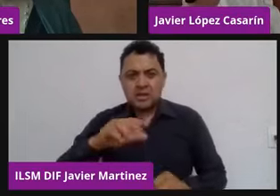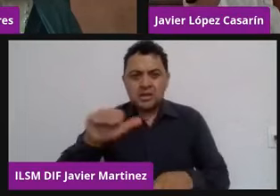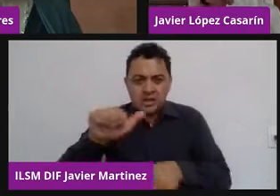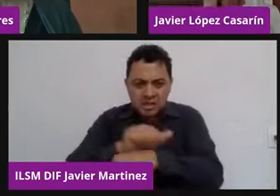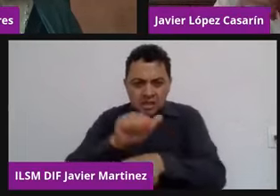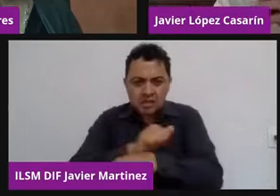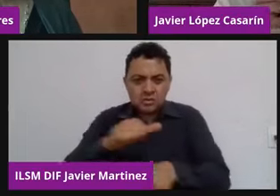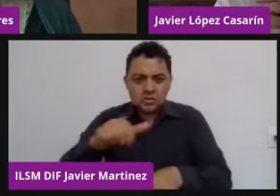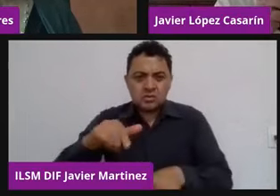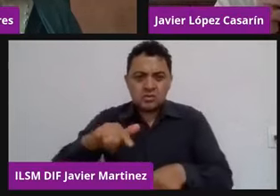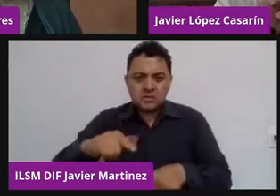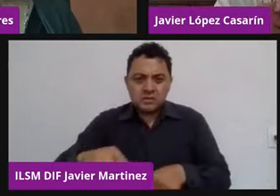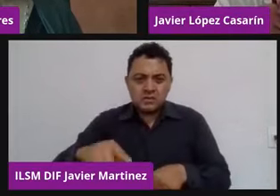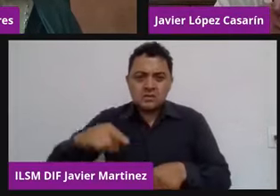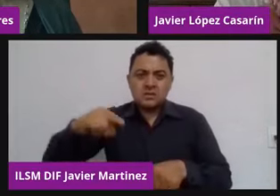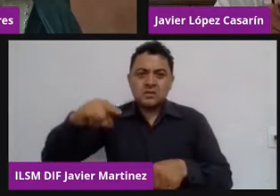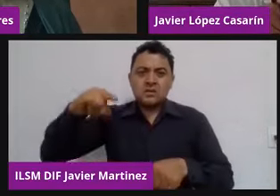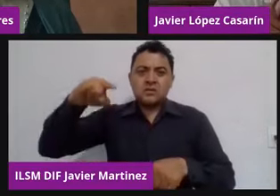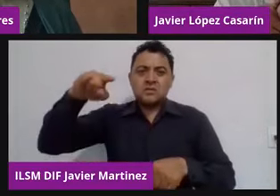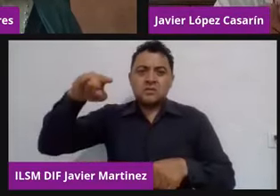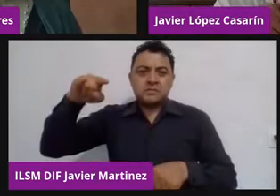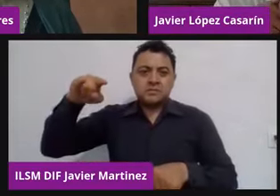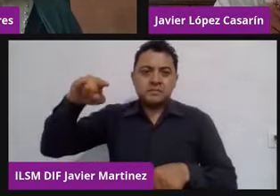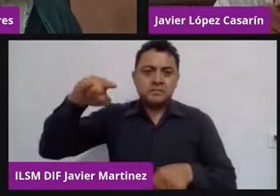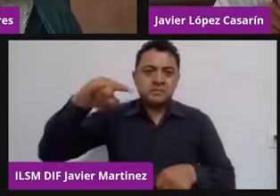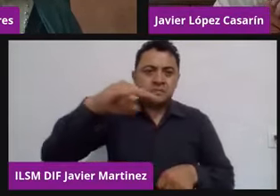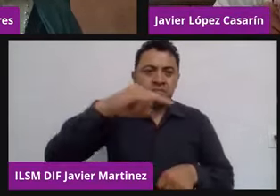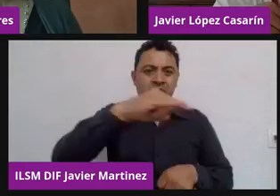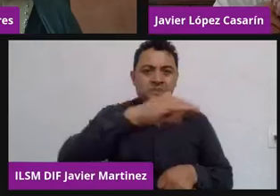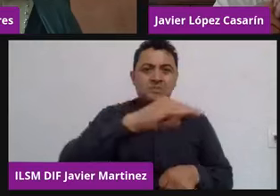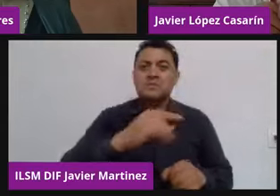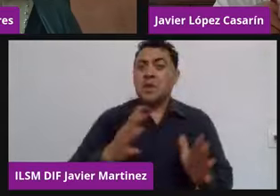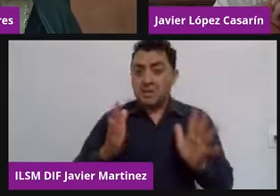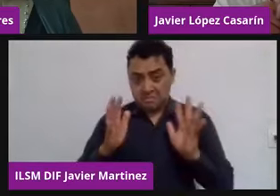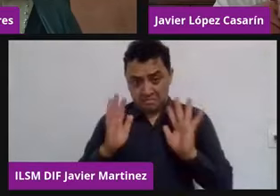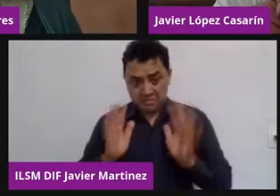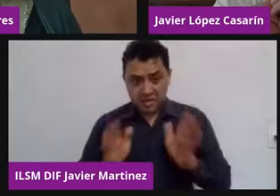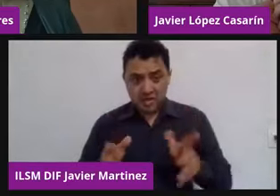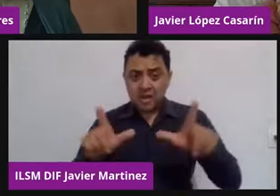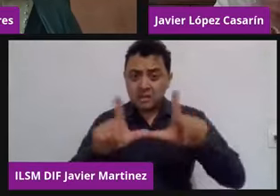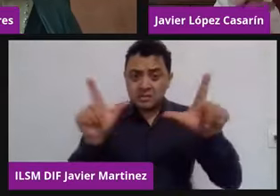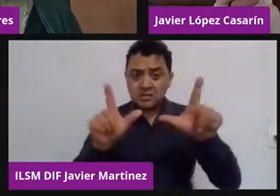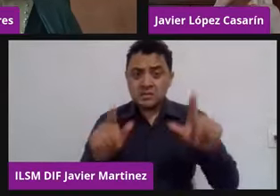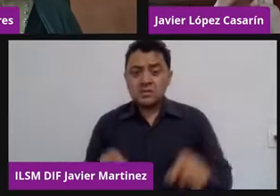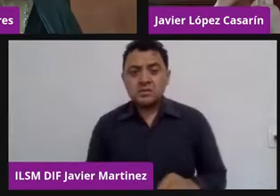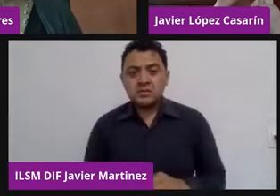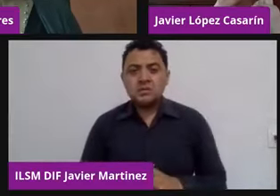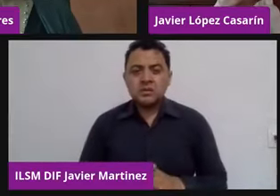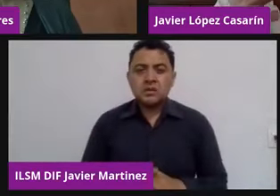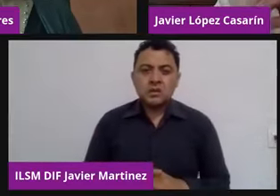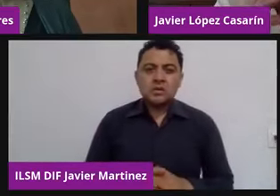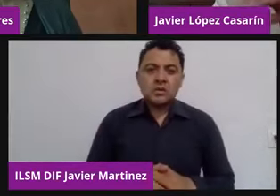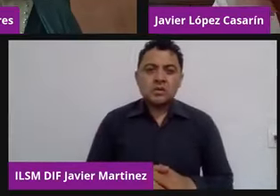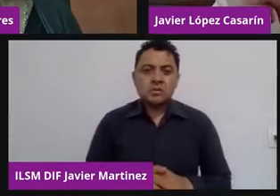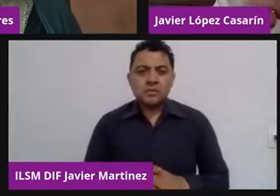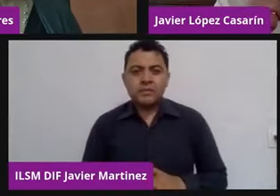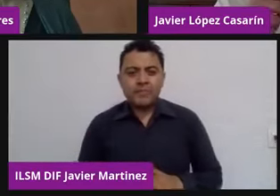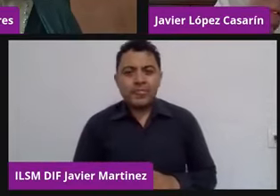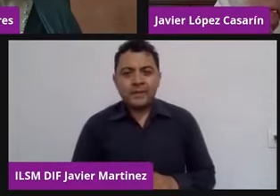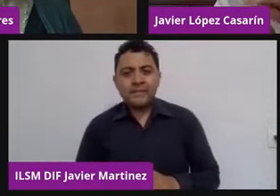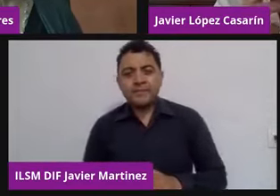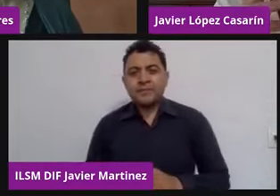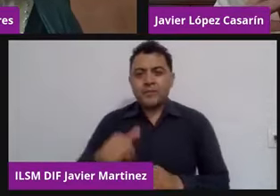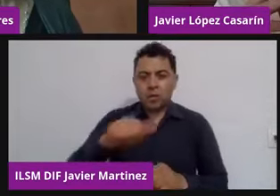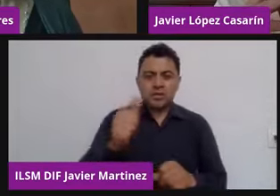otro esto es otro mundo y cuando estamos viendo algo que sucede todas las semanas sobre cohetes de empresas vinculadas